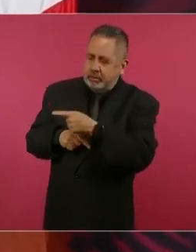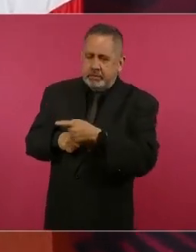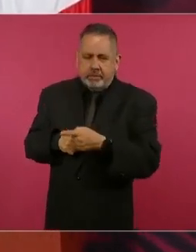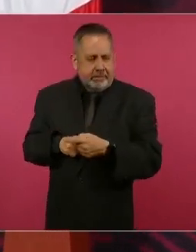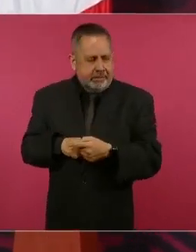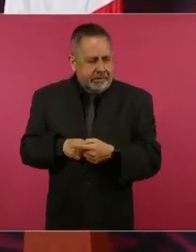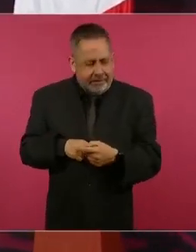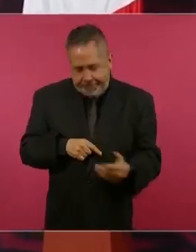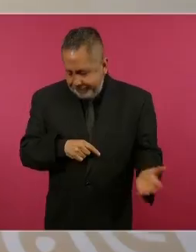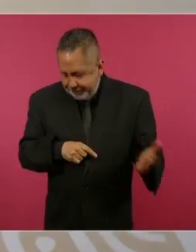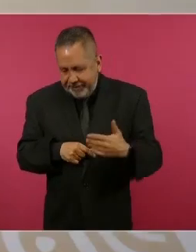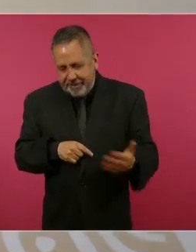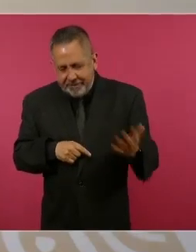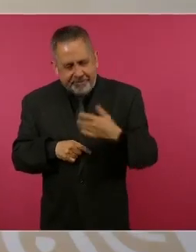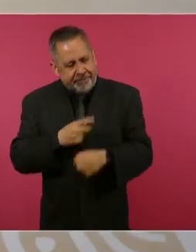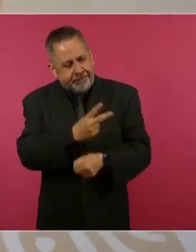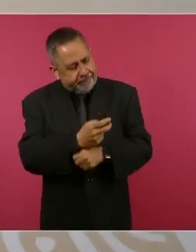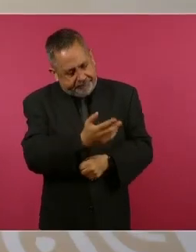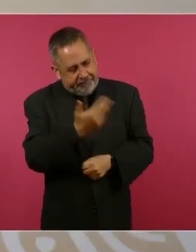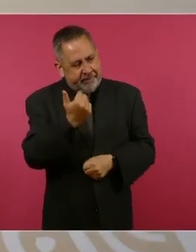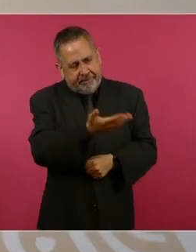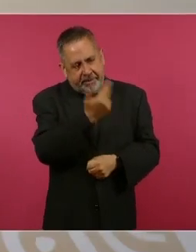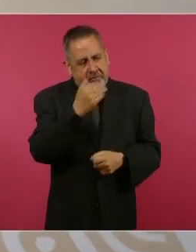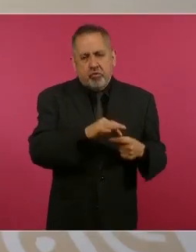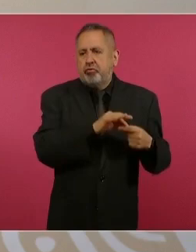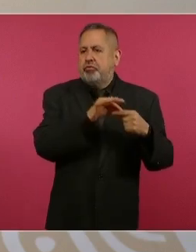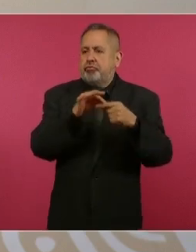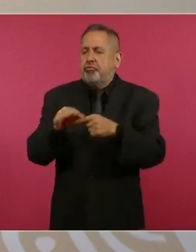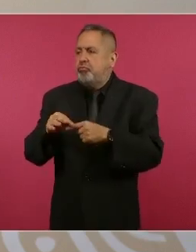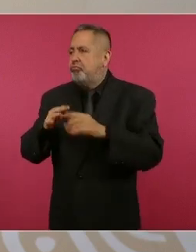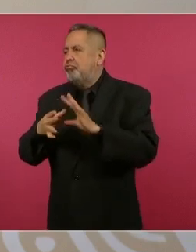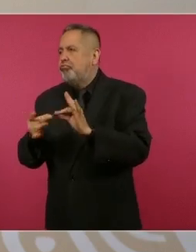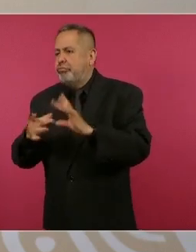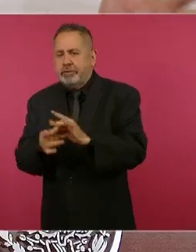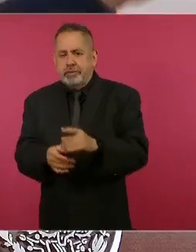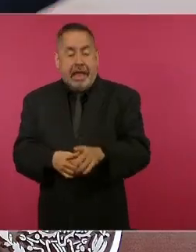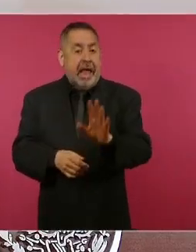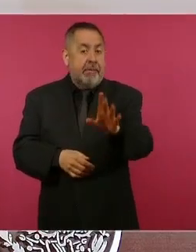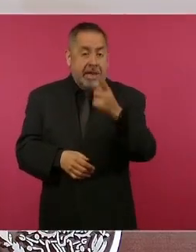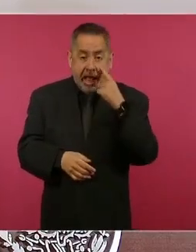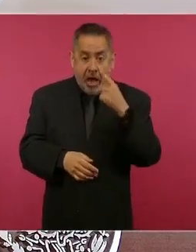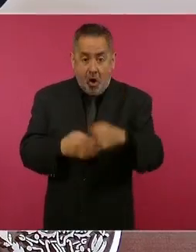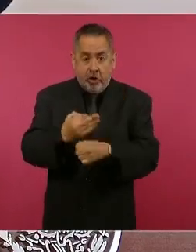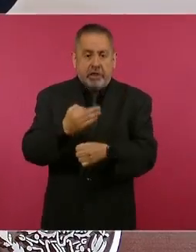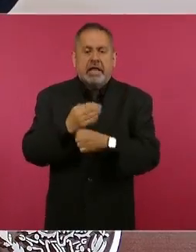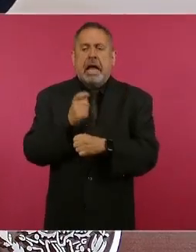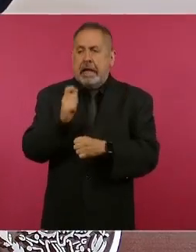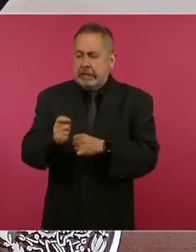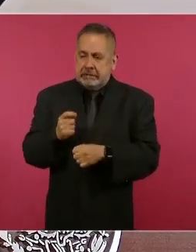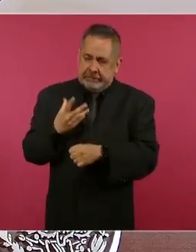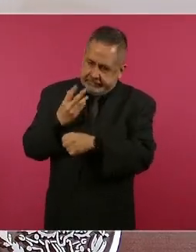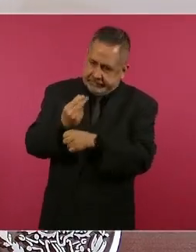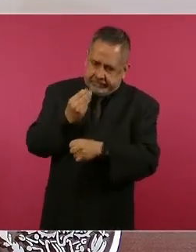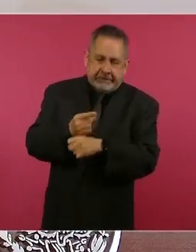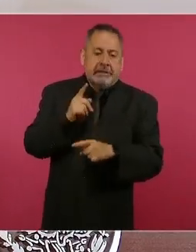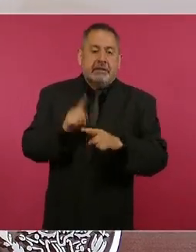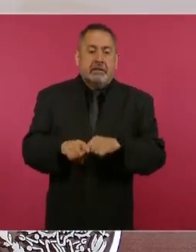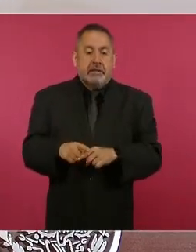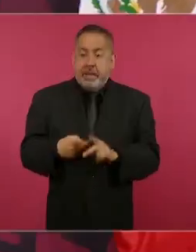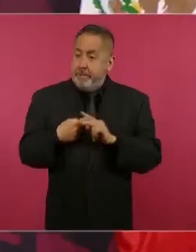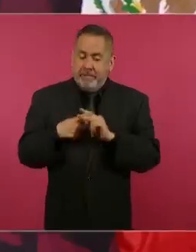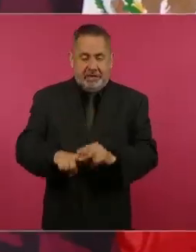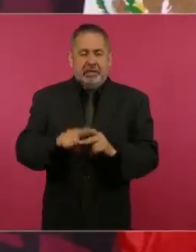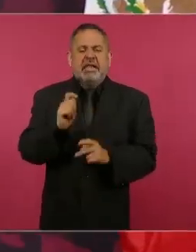A ver, vamos, te vamos a explicar. Ahora saben qué estamos haciendo, que ya